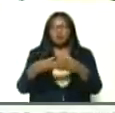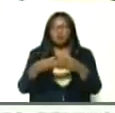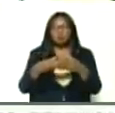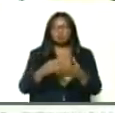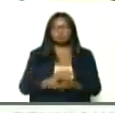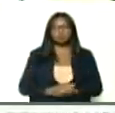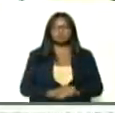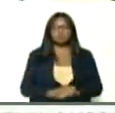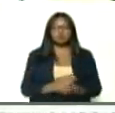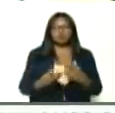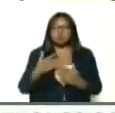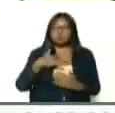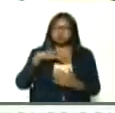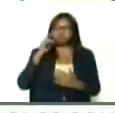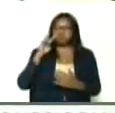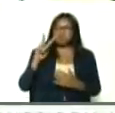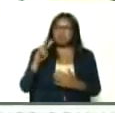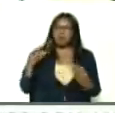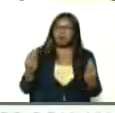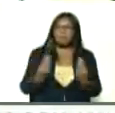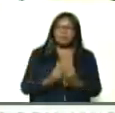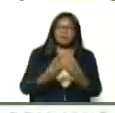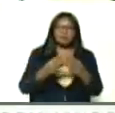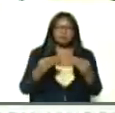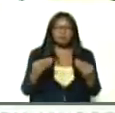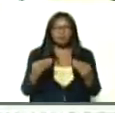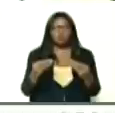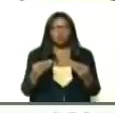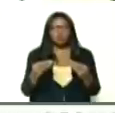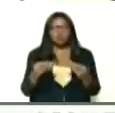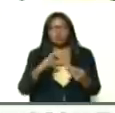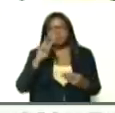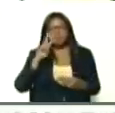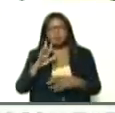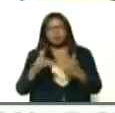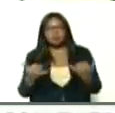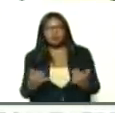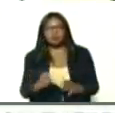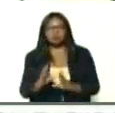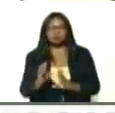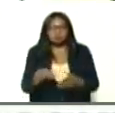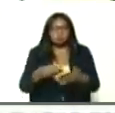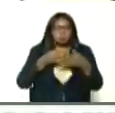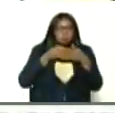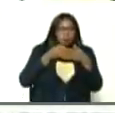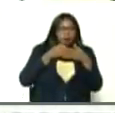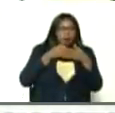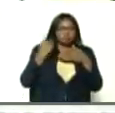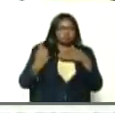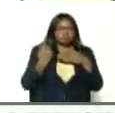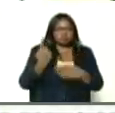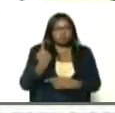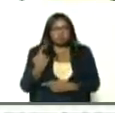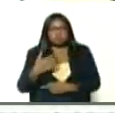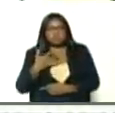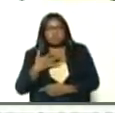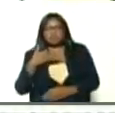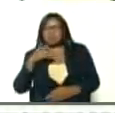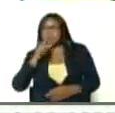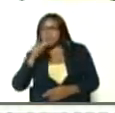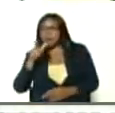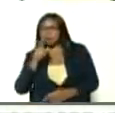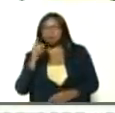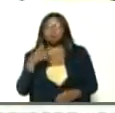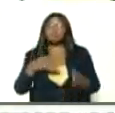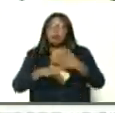importante, que la gente, se sienta acompañada, en toda la etapa, no se aísle, si usted, se siente mal, vaya, y hágase